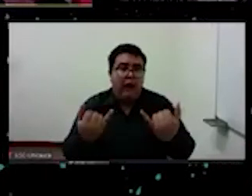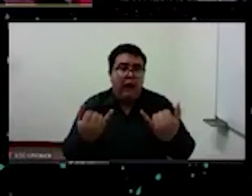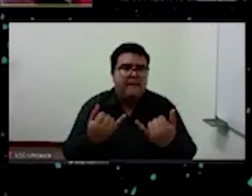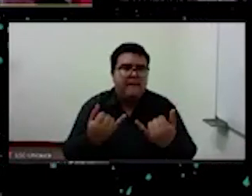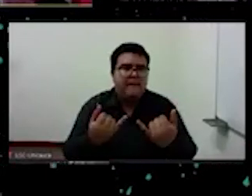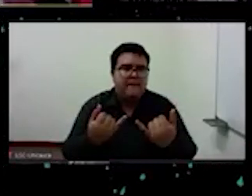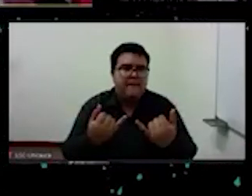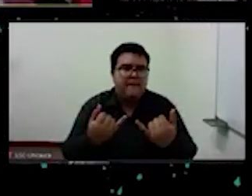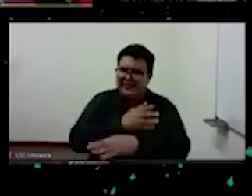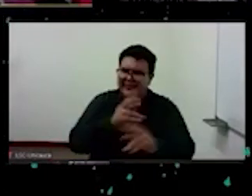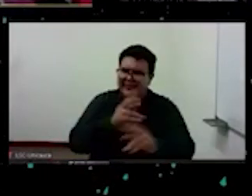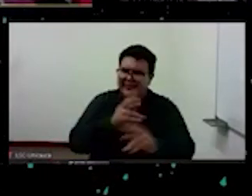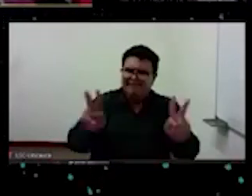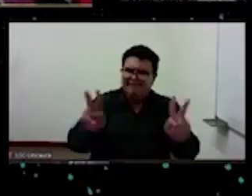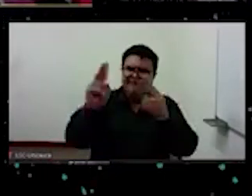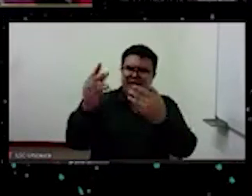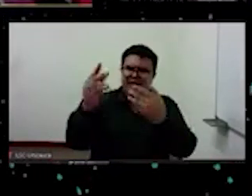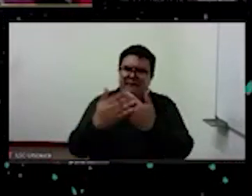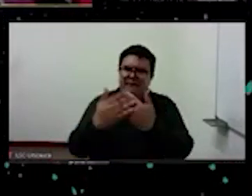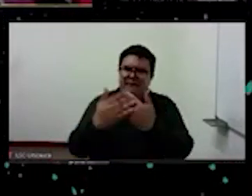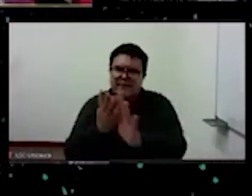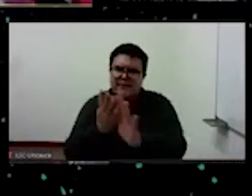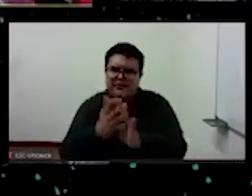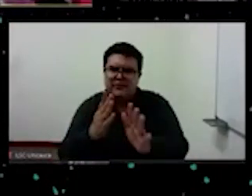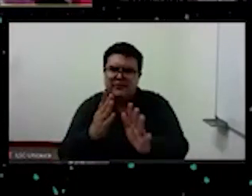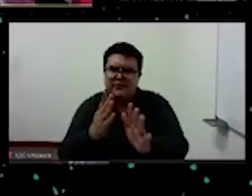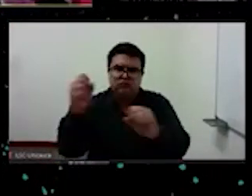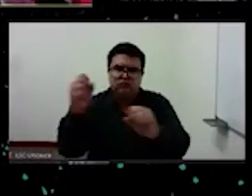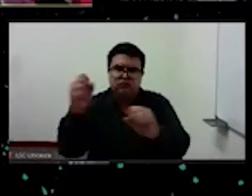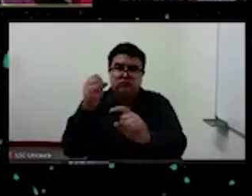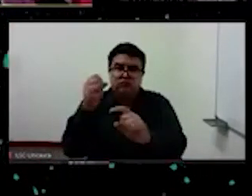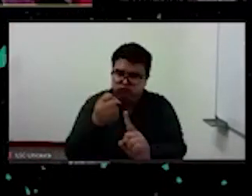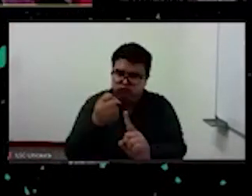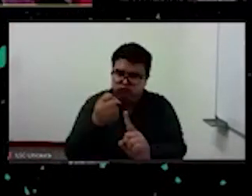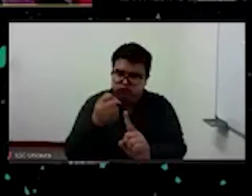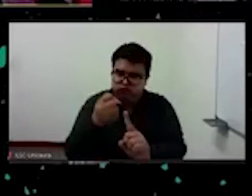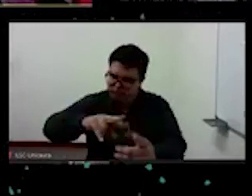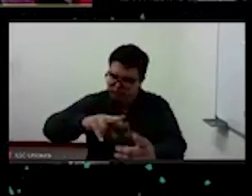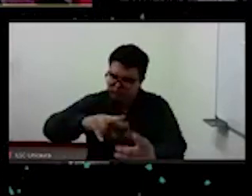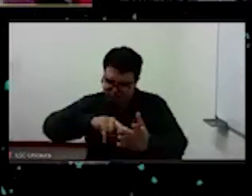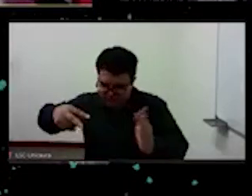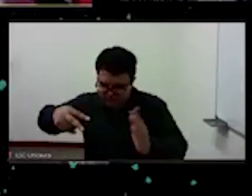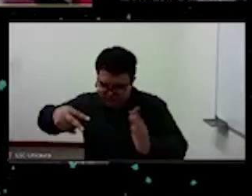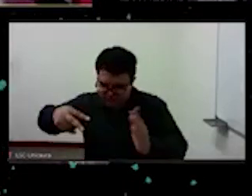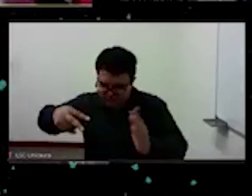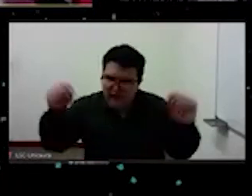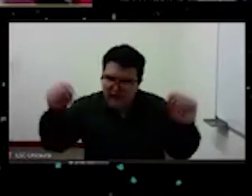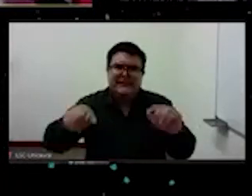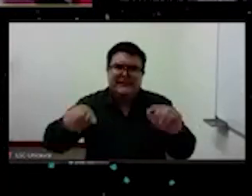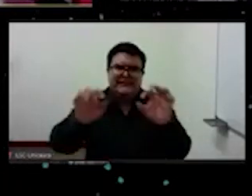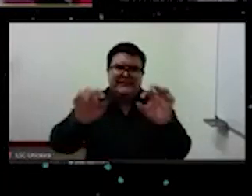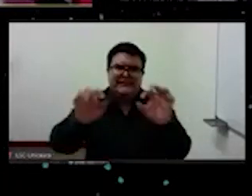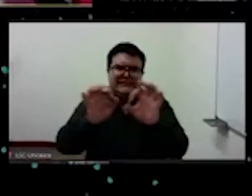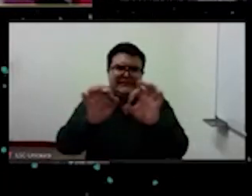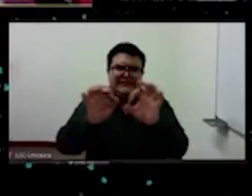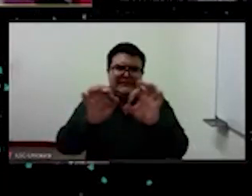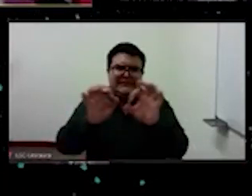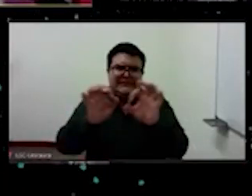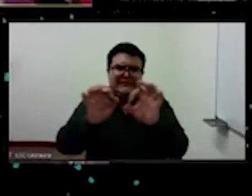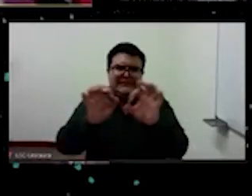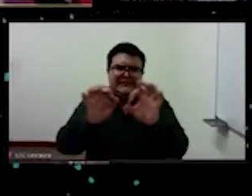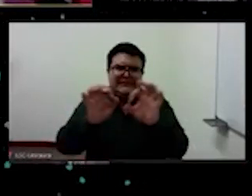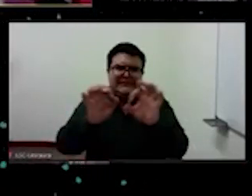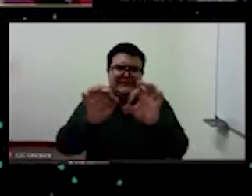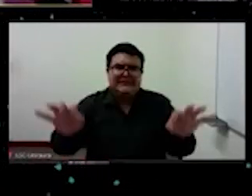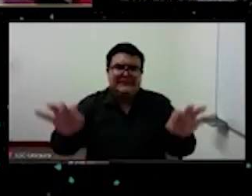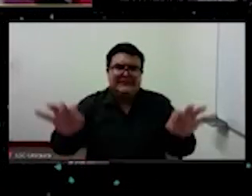la potencia misma de la técnica es decir de algo que hemos producido con